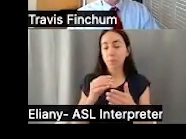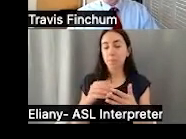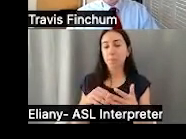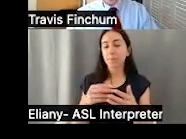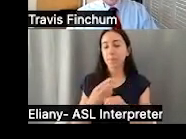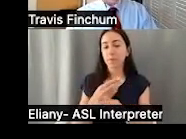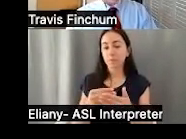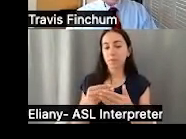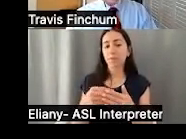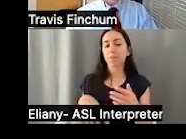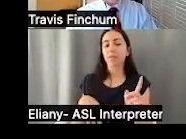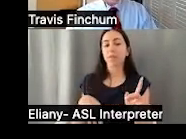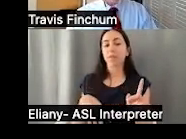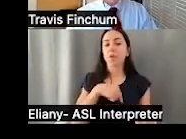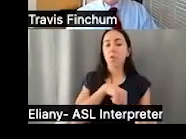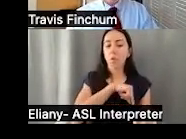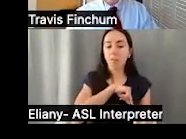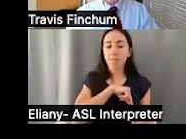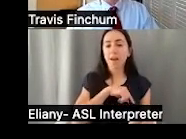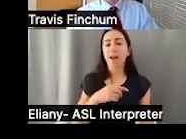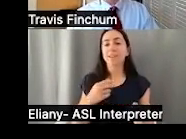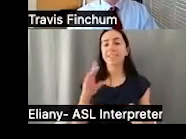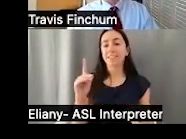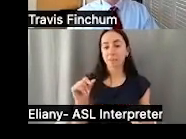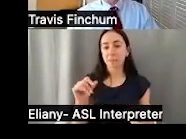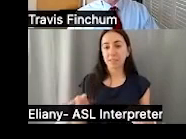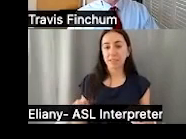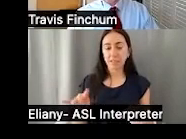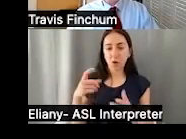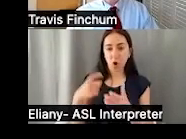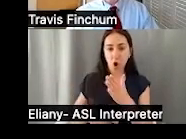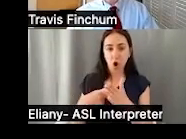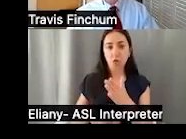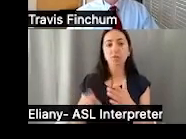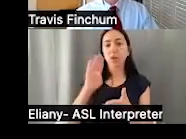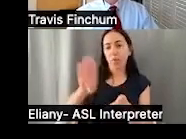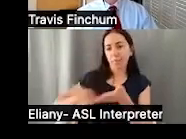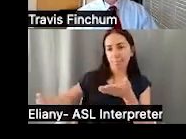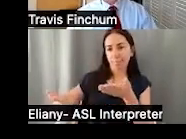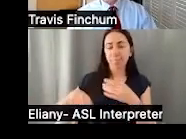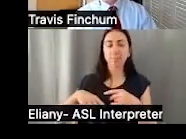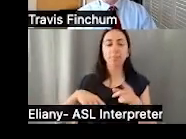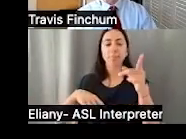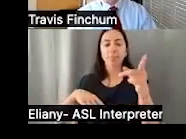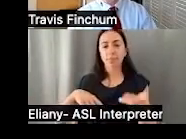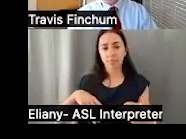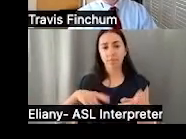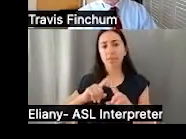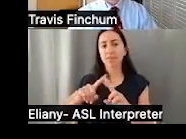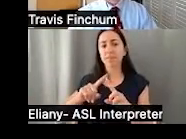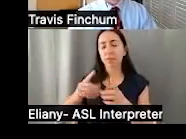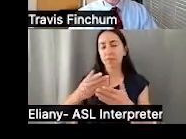Medicaid. Siempre y cuando utilizas la cuenta para un gasto cualificado de incapacidad,